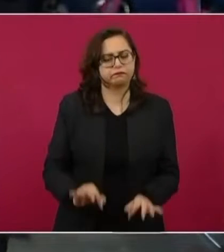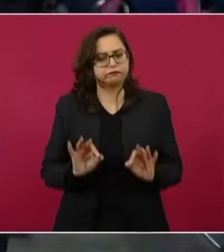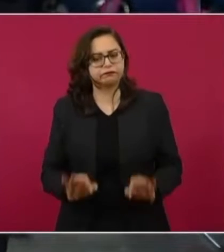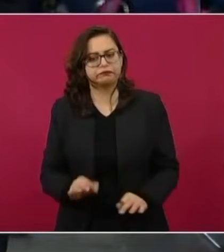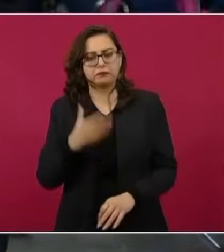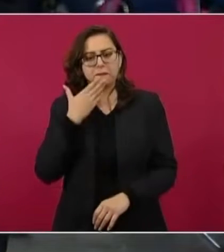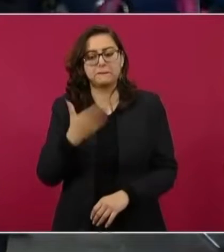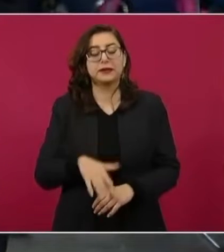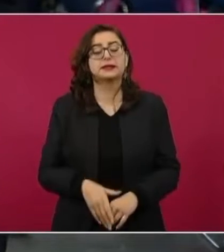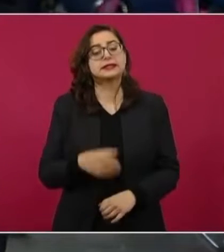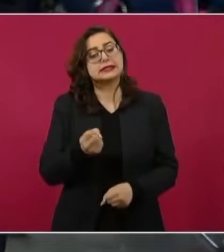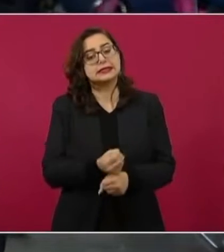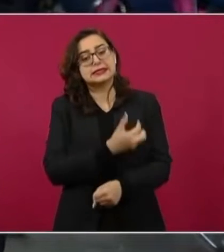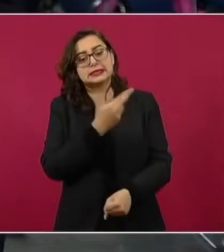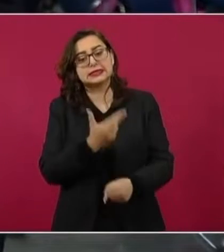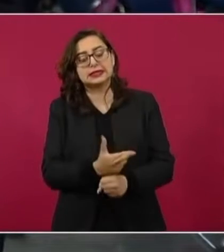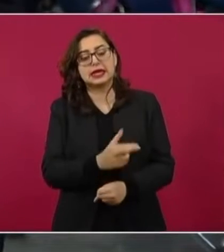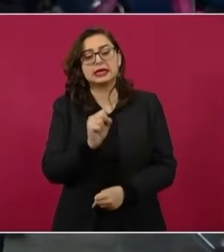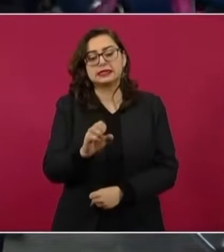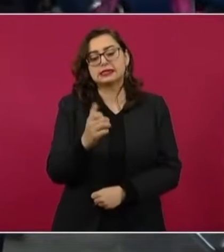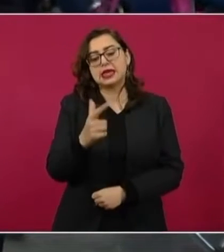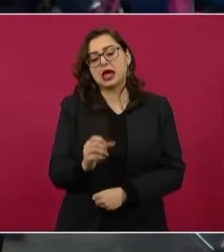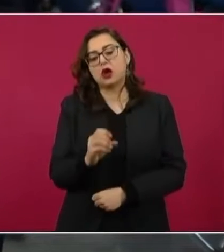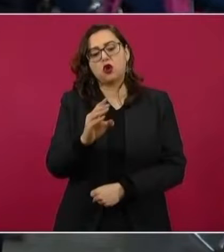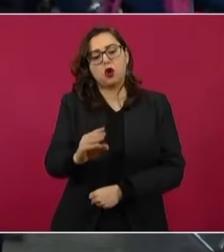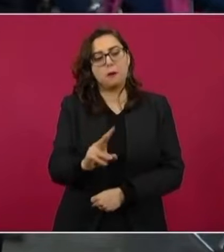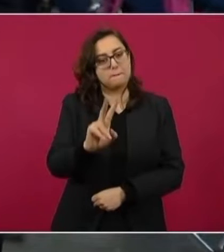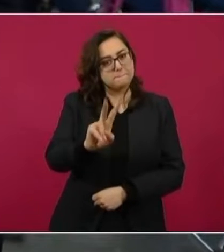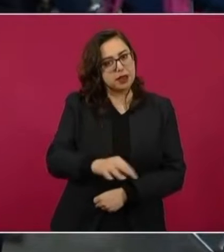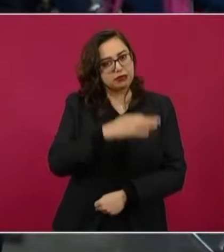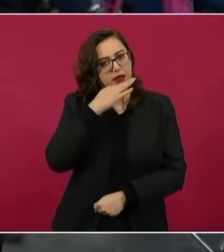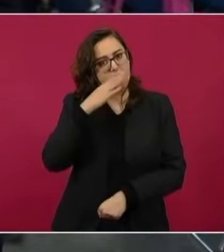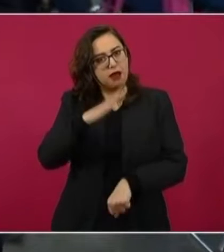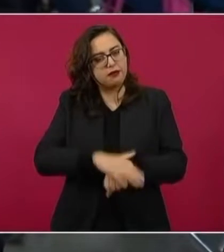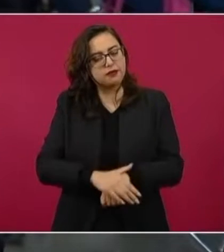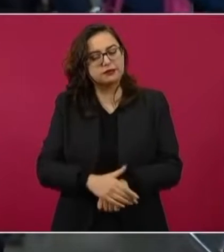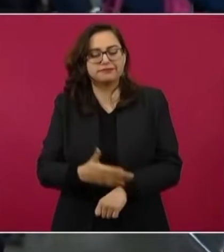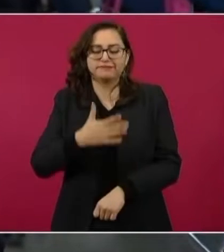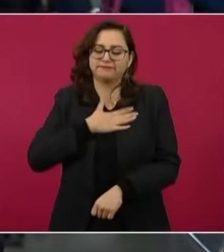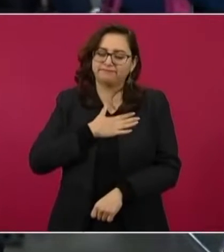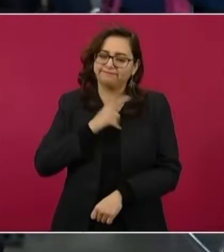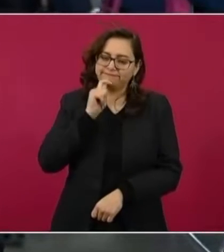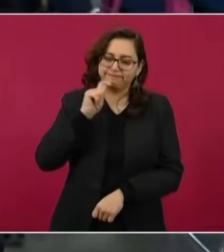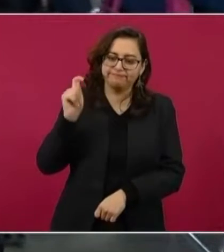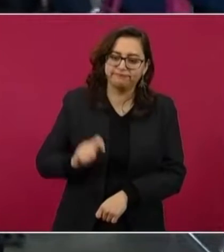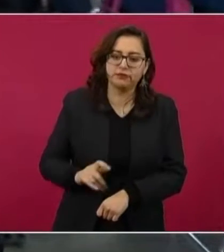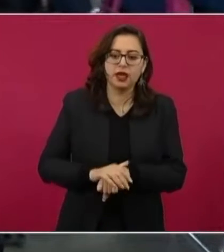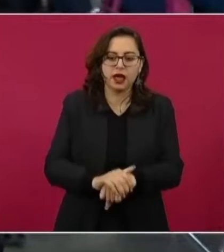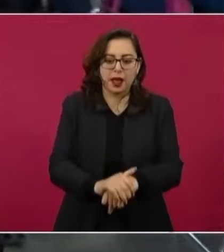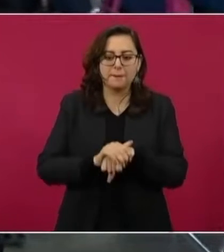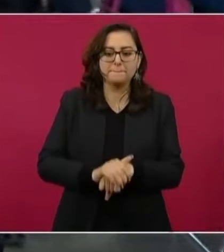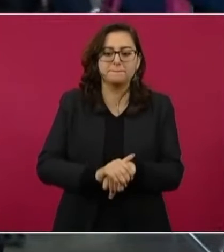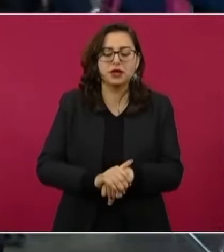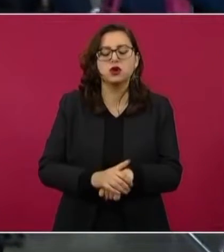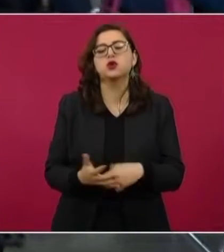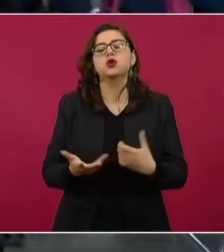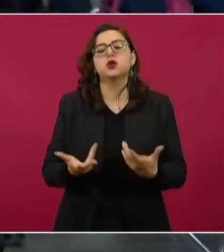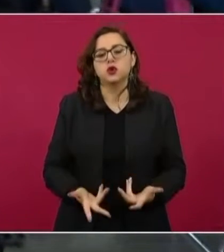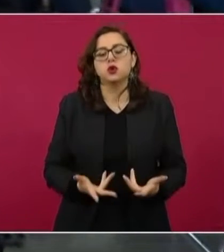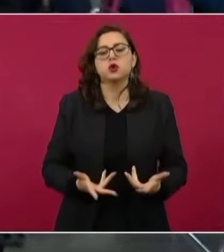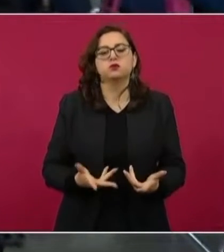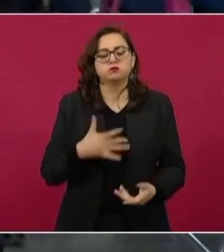secretario de Gobernación que aquí tiene a un amigo que lo aprecia y que está viendo con